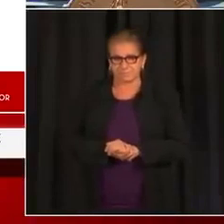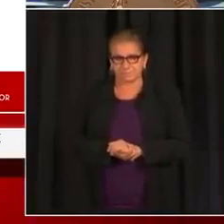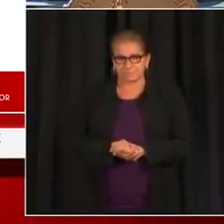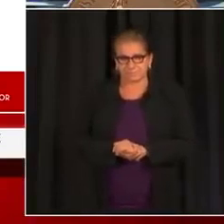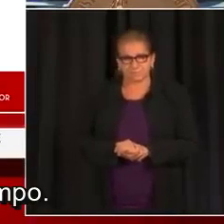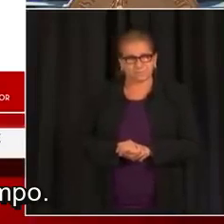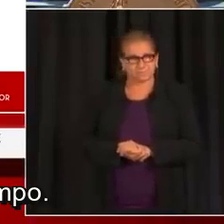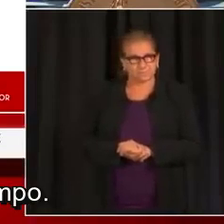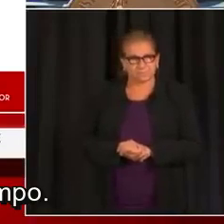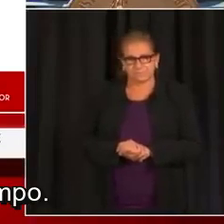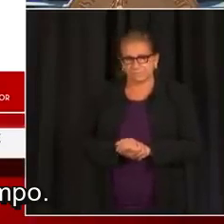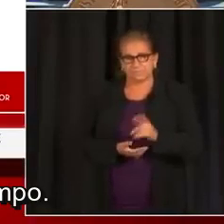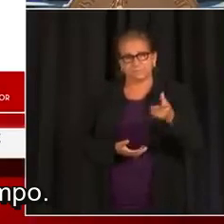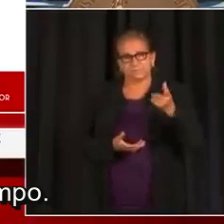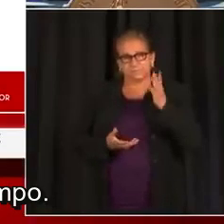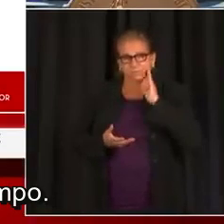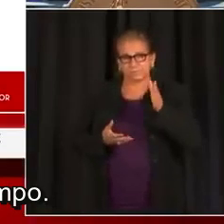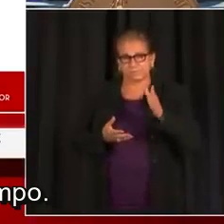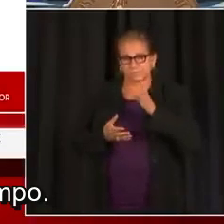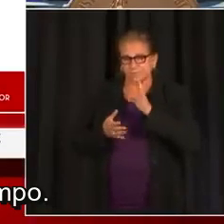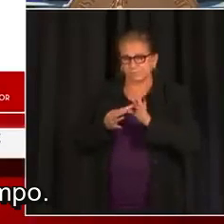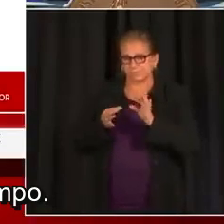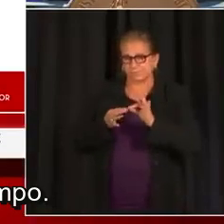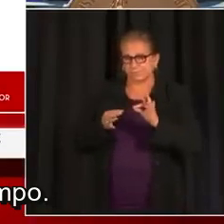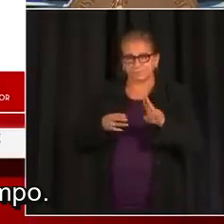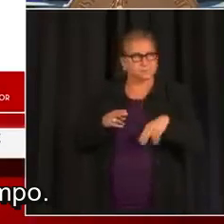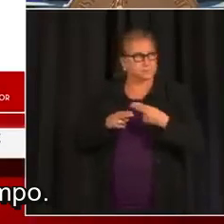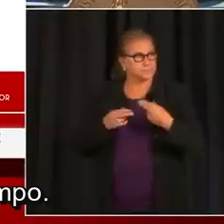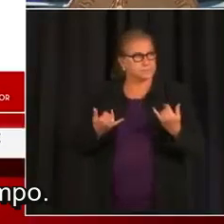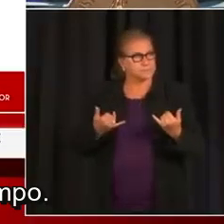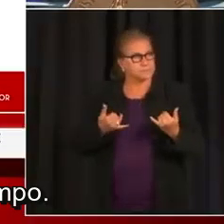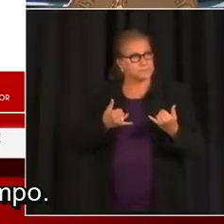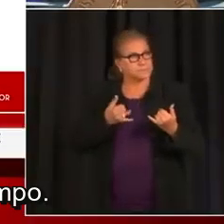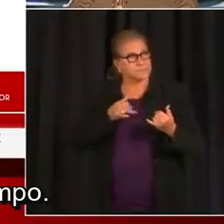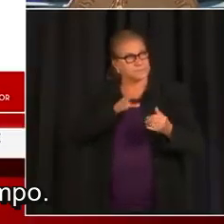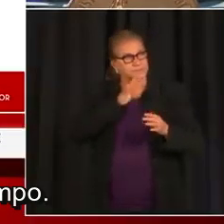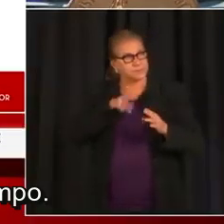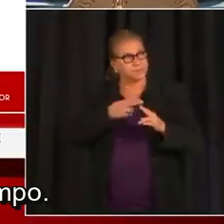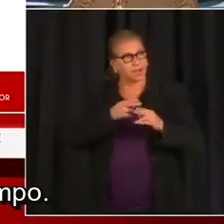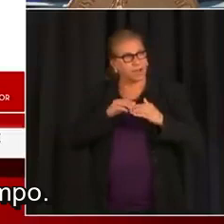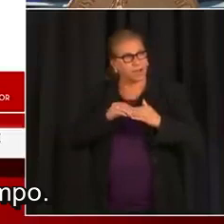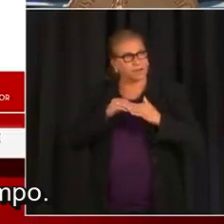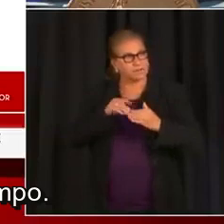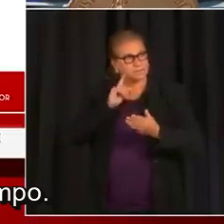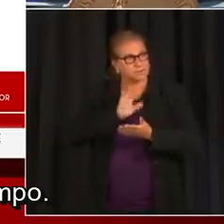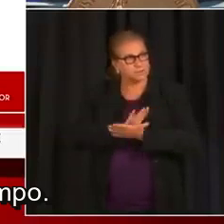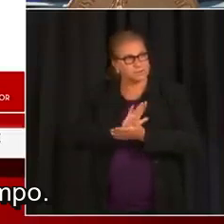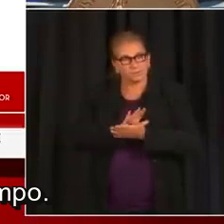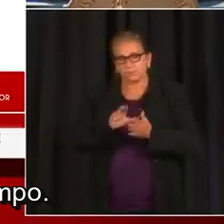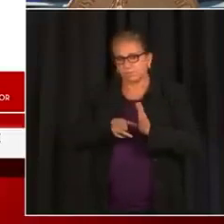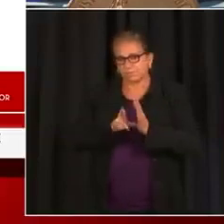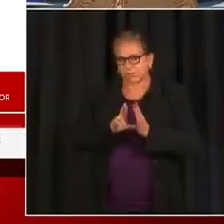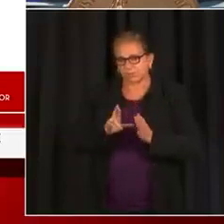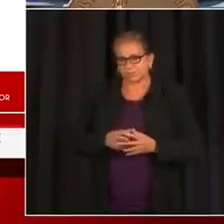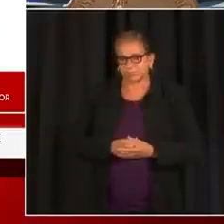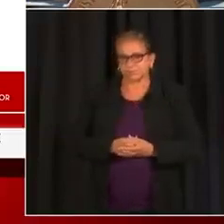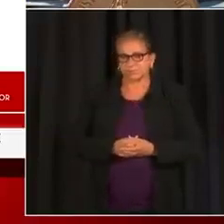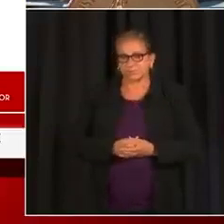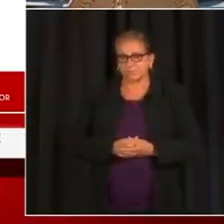me parece que esto lo estamos poniendo hoy por primera vez, en un rato.